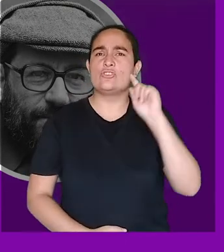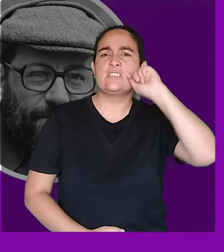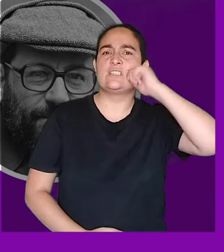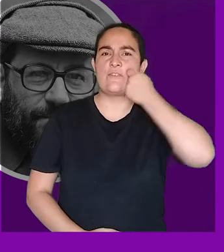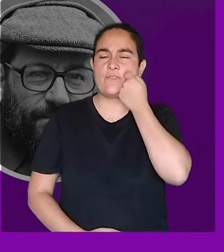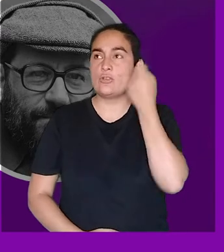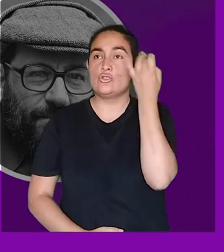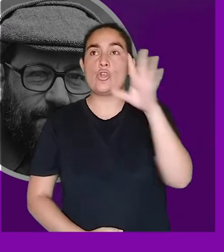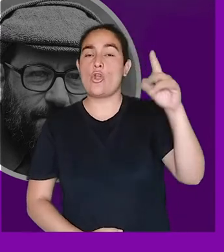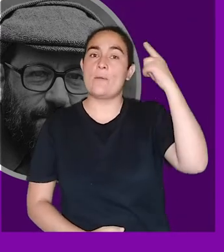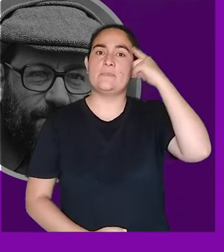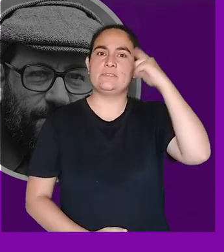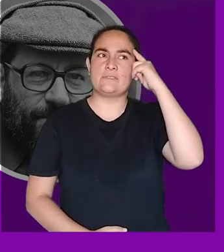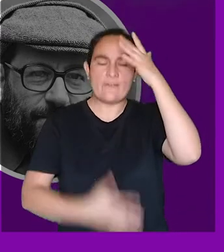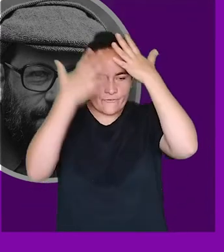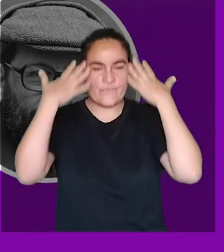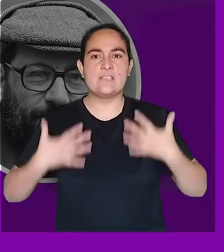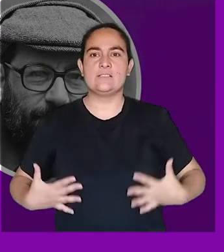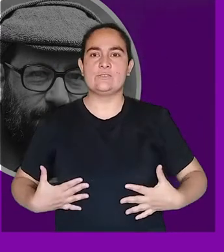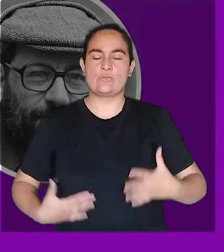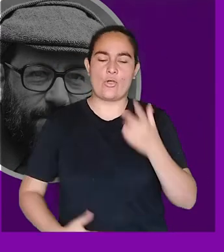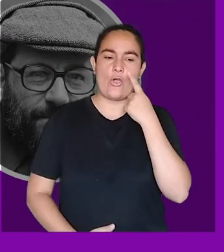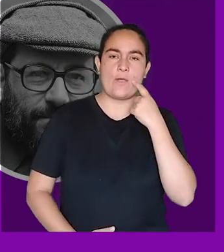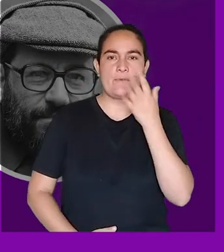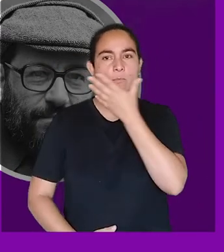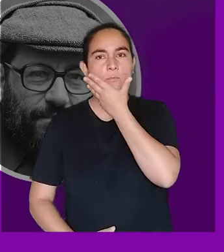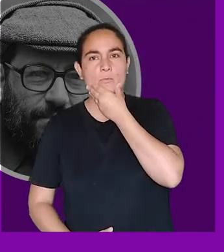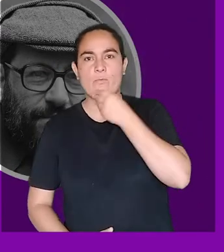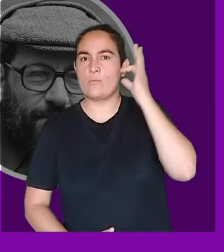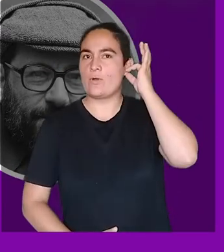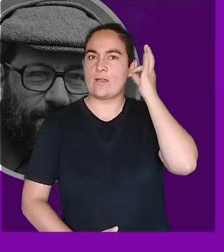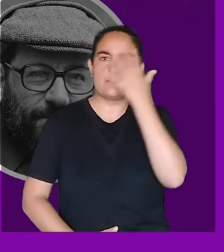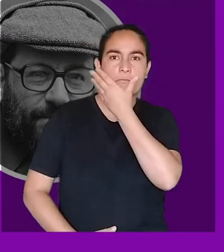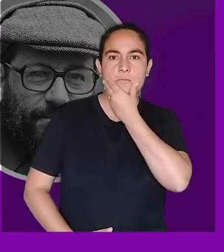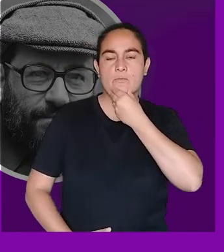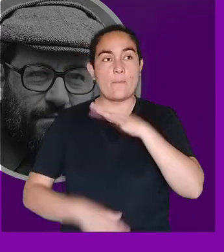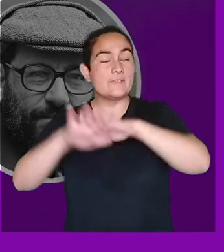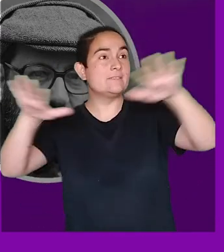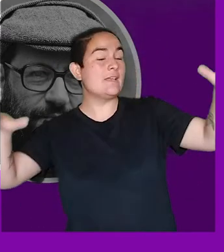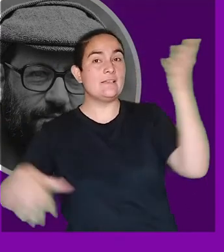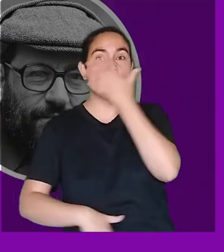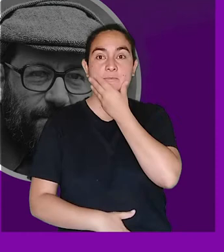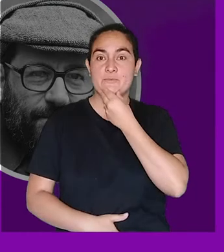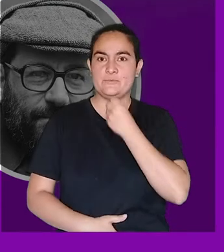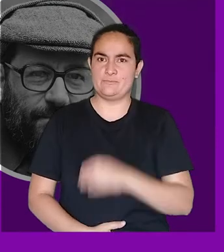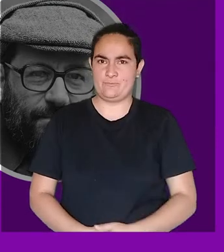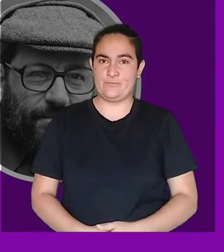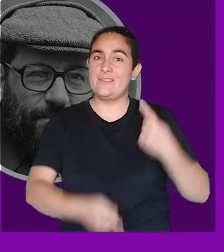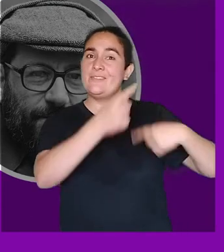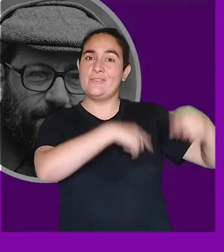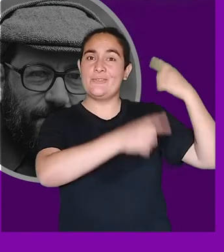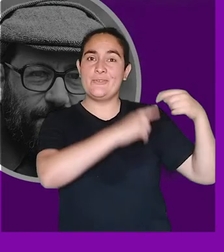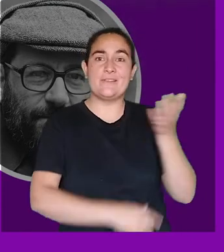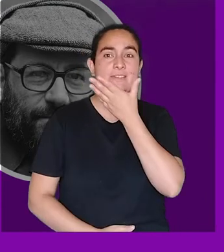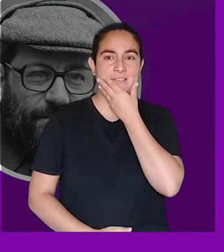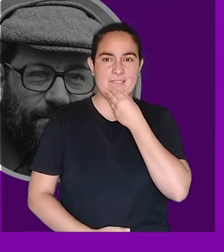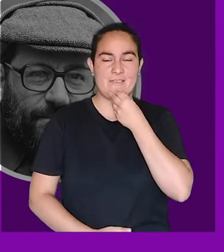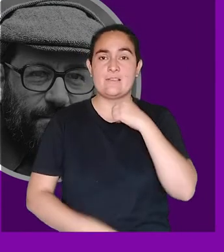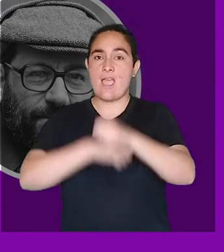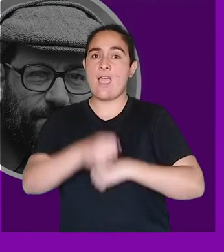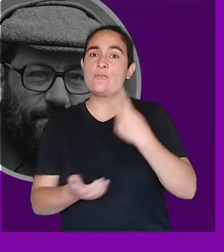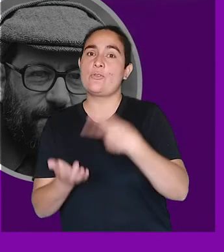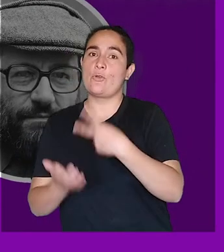según la época histórica y el país. Y esto es aplicable no solo a la belleza física, del hombre, de la mujer, del paisaje.